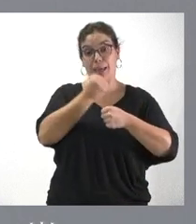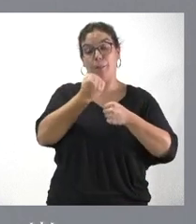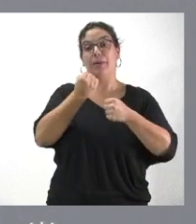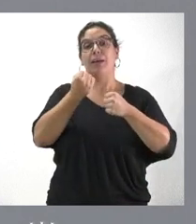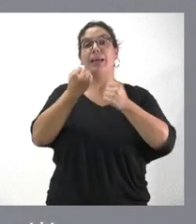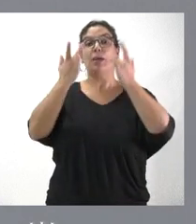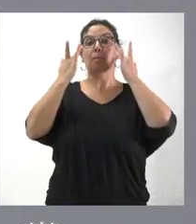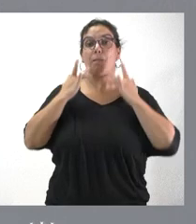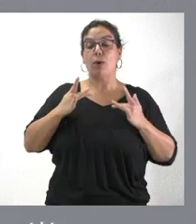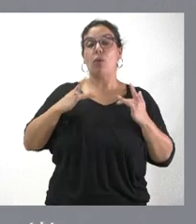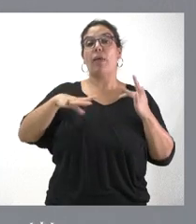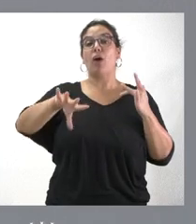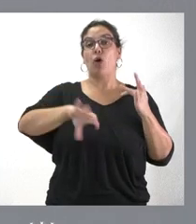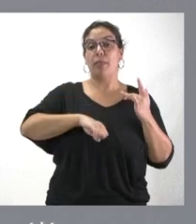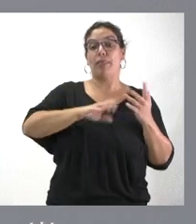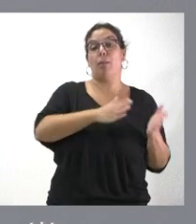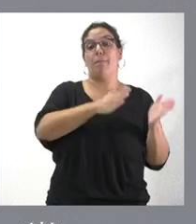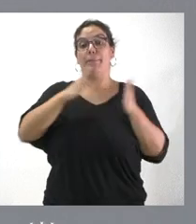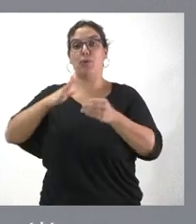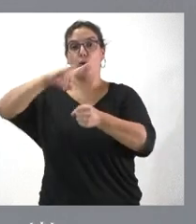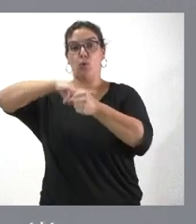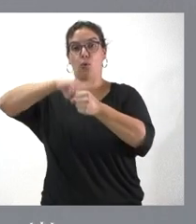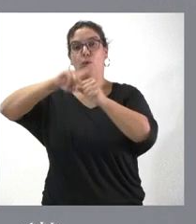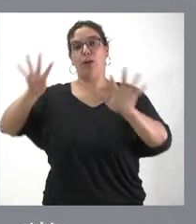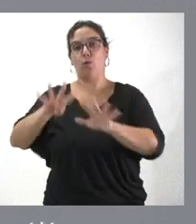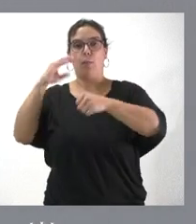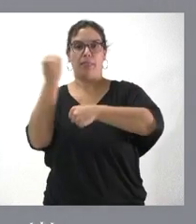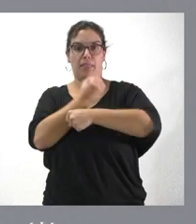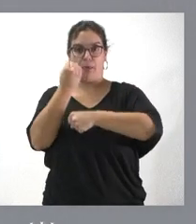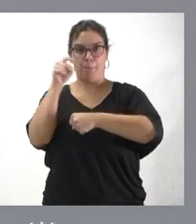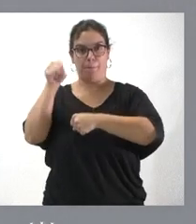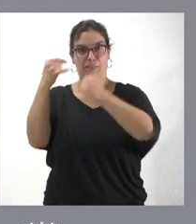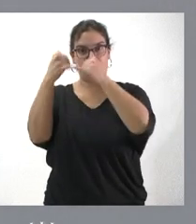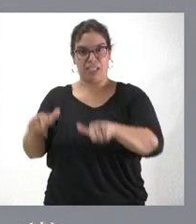Concepción que se traslada al lunes 9 de diciembre.